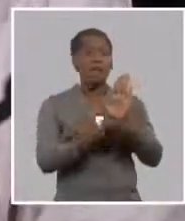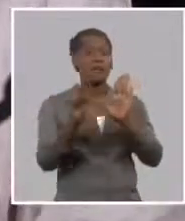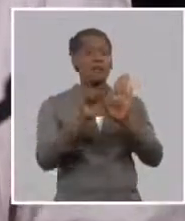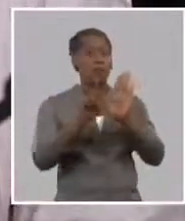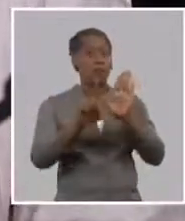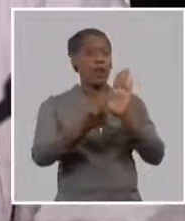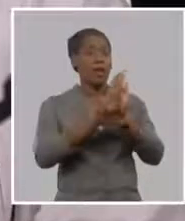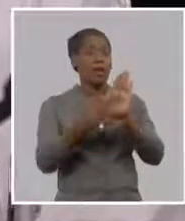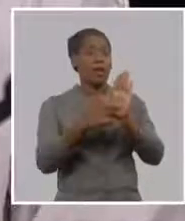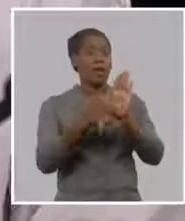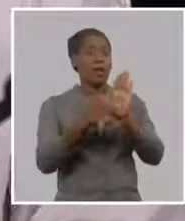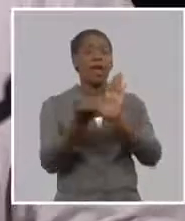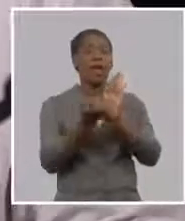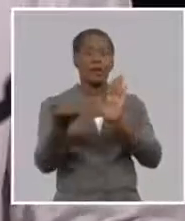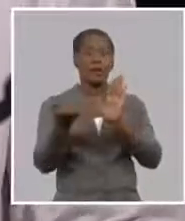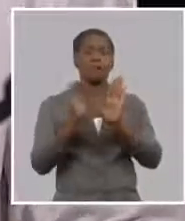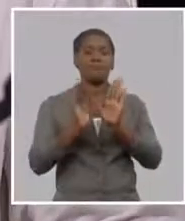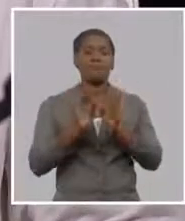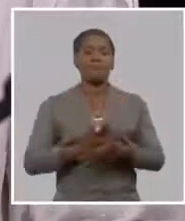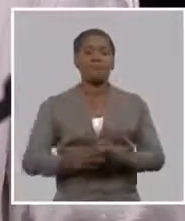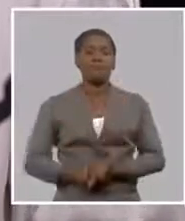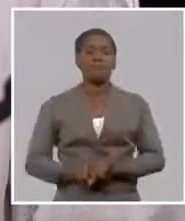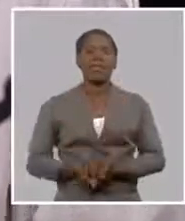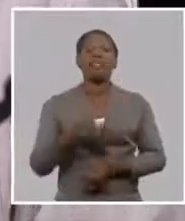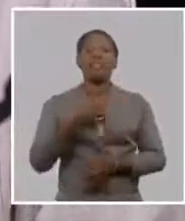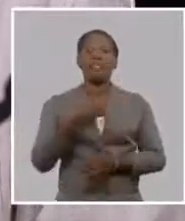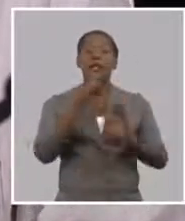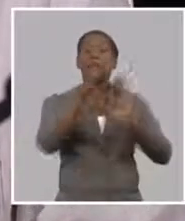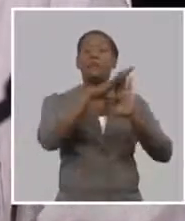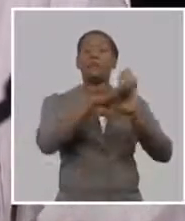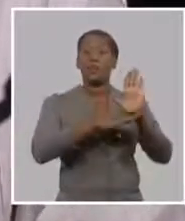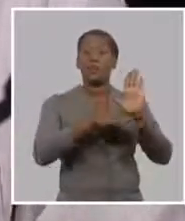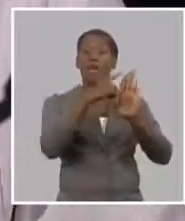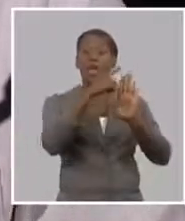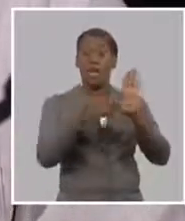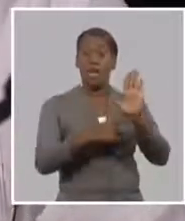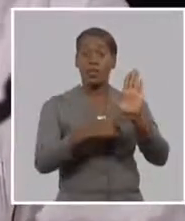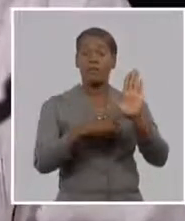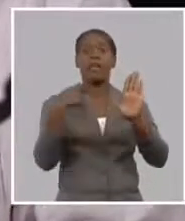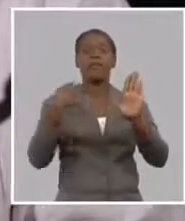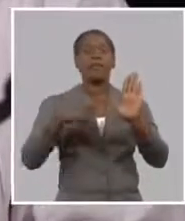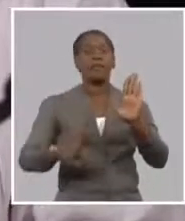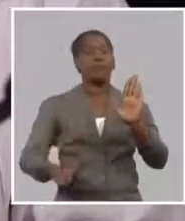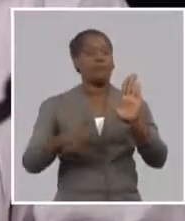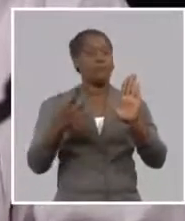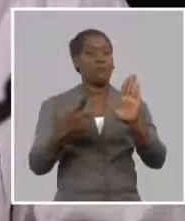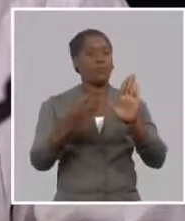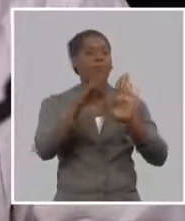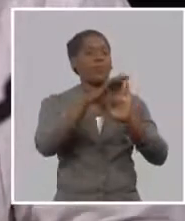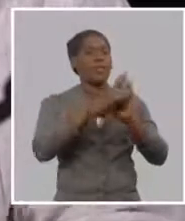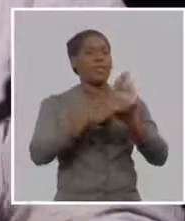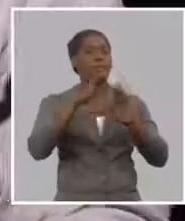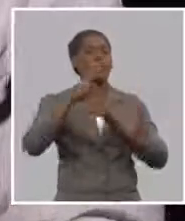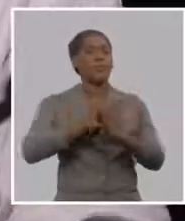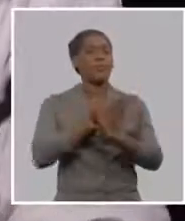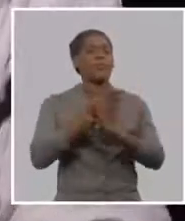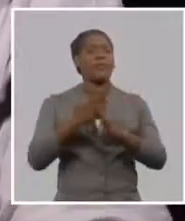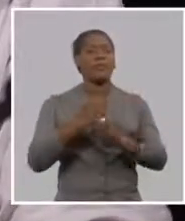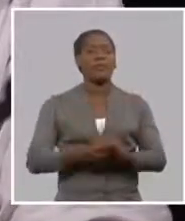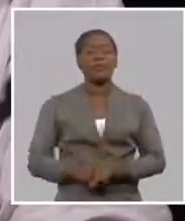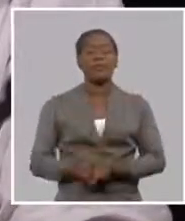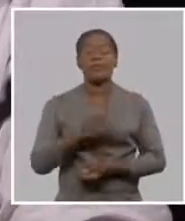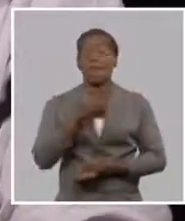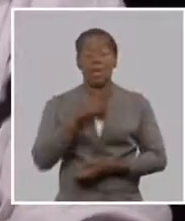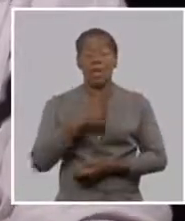acompañada antecedida de un grupo de medidas que ya venía reforzando ya el trabajo del seguro en